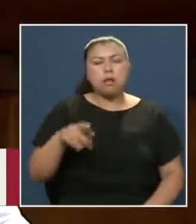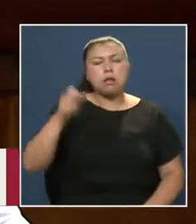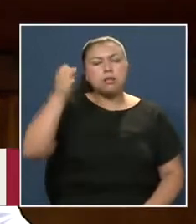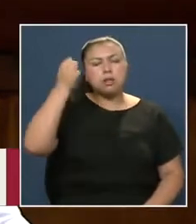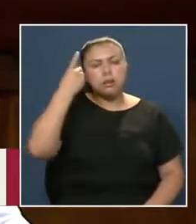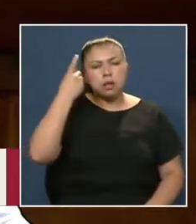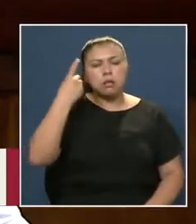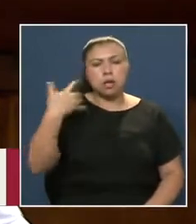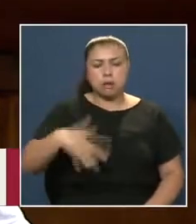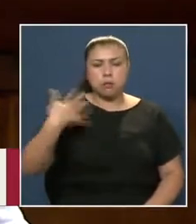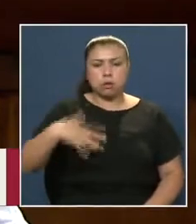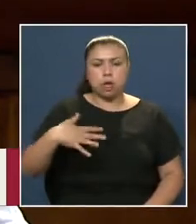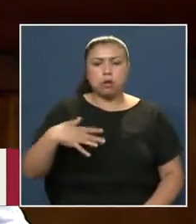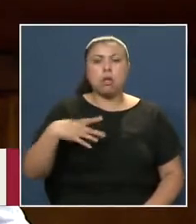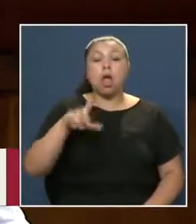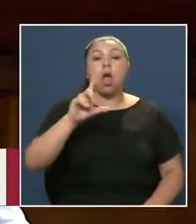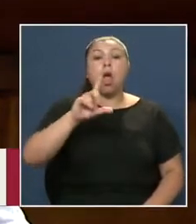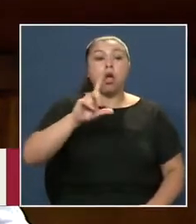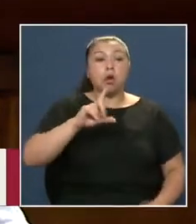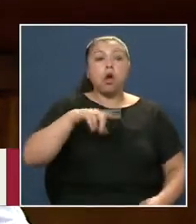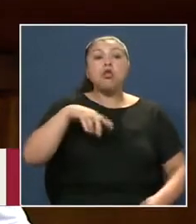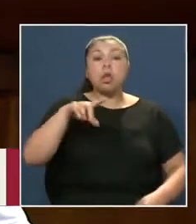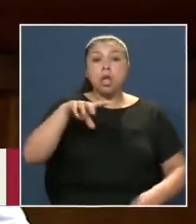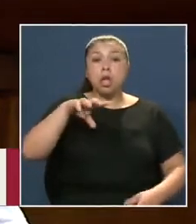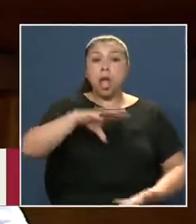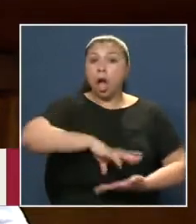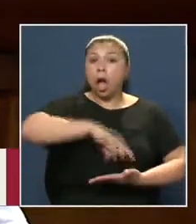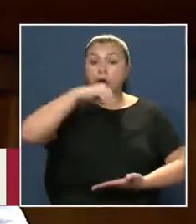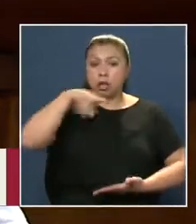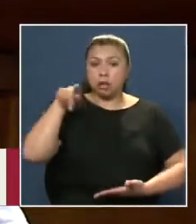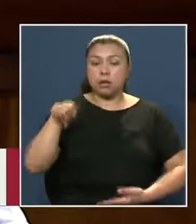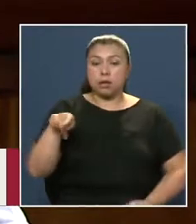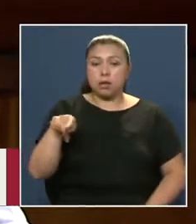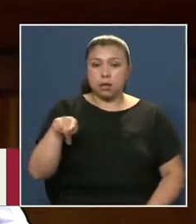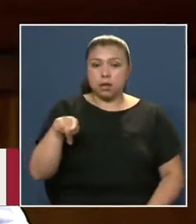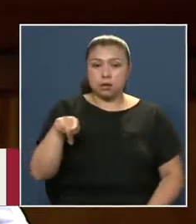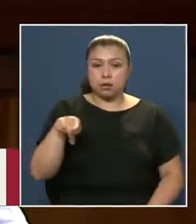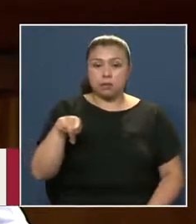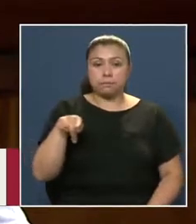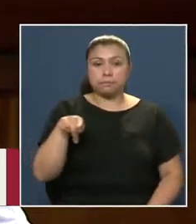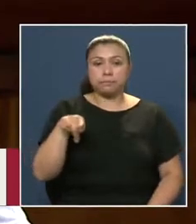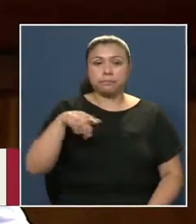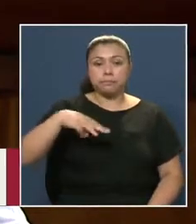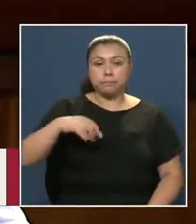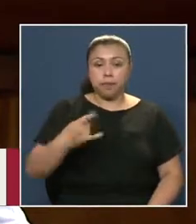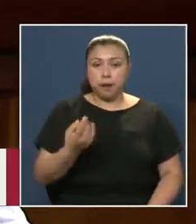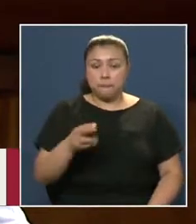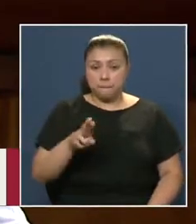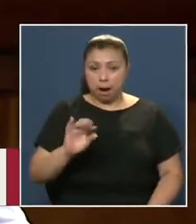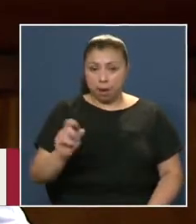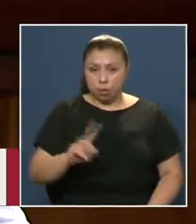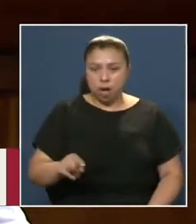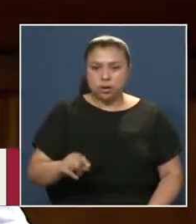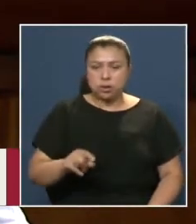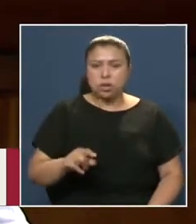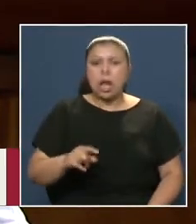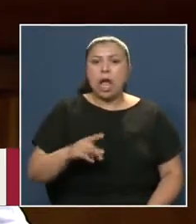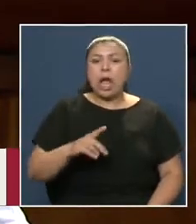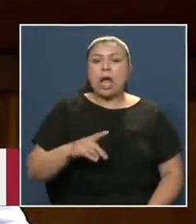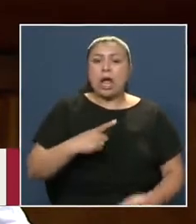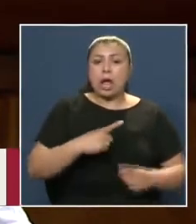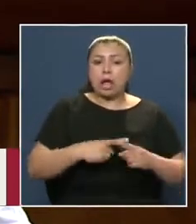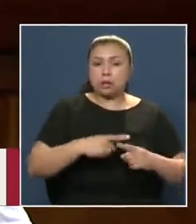De una zona Como la de Arica Y desde ese punto De vista Mauraz Fue decisivo Para el